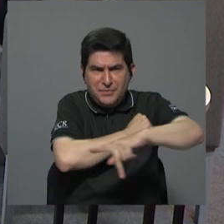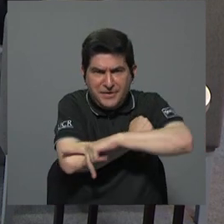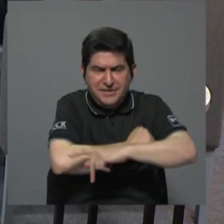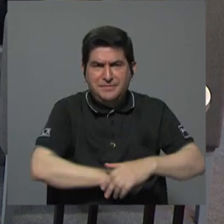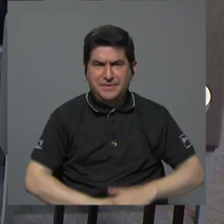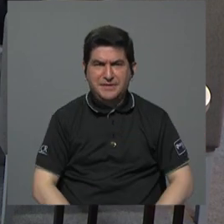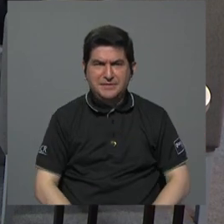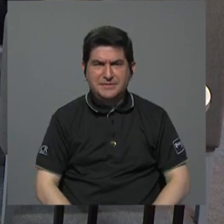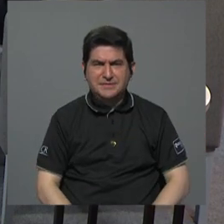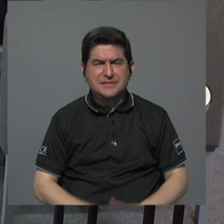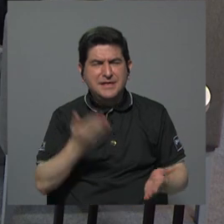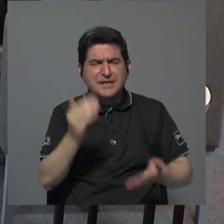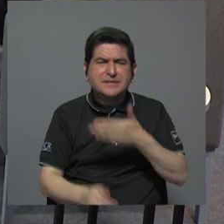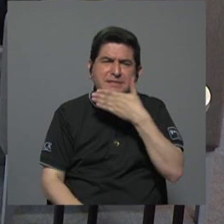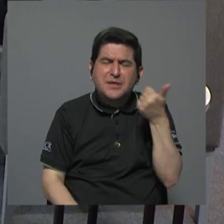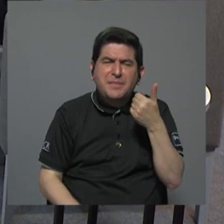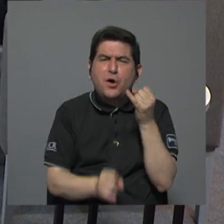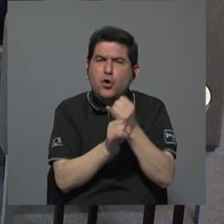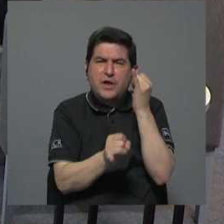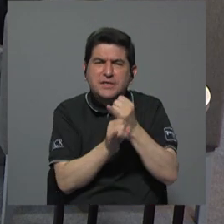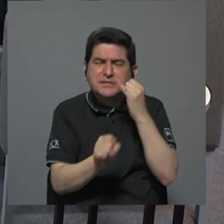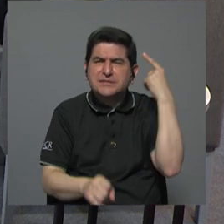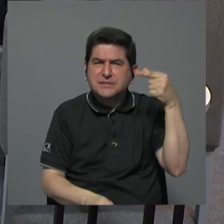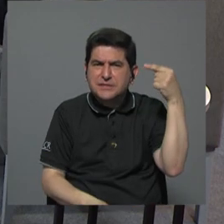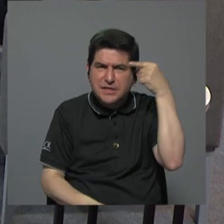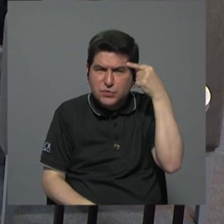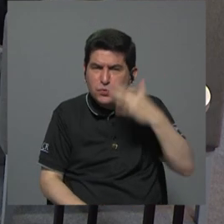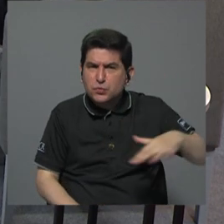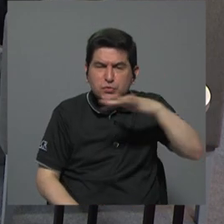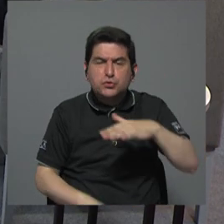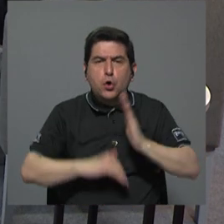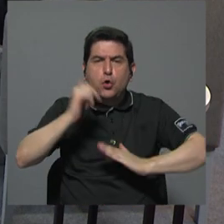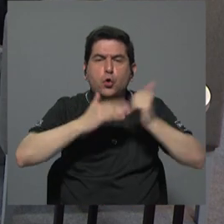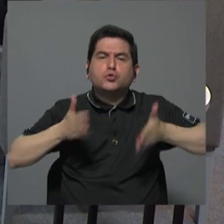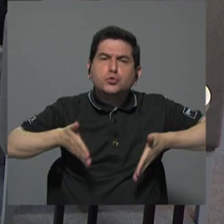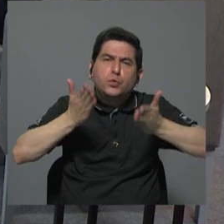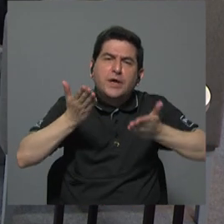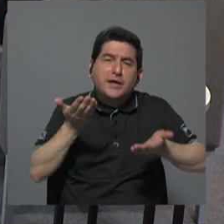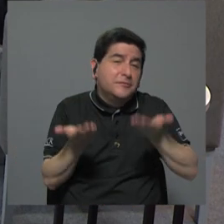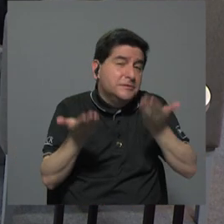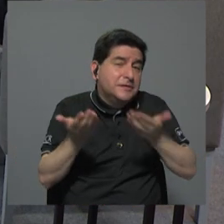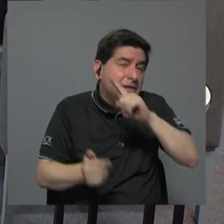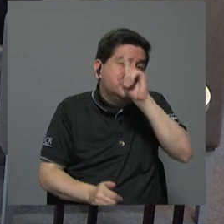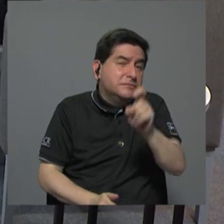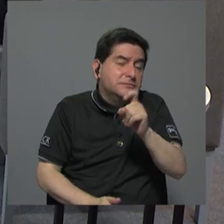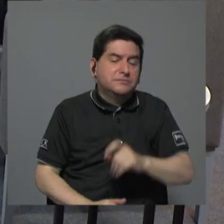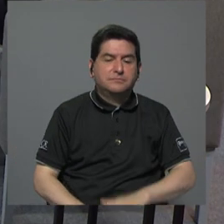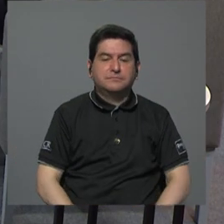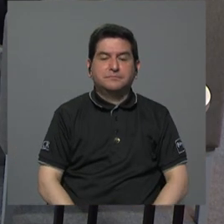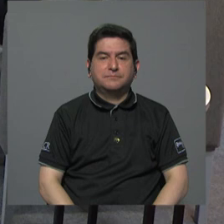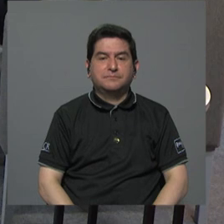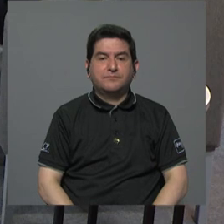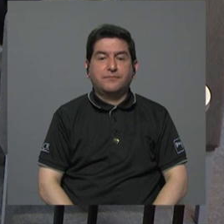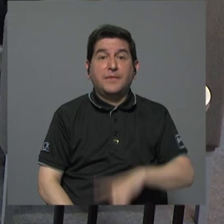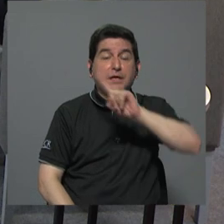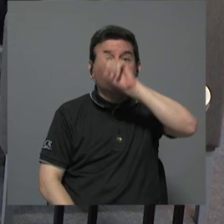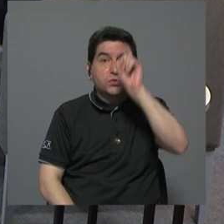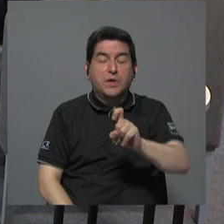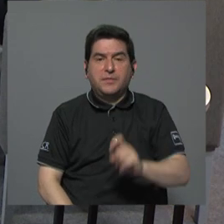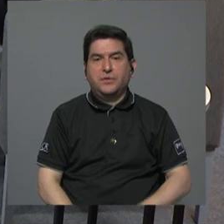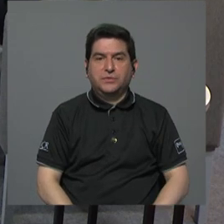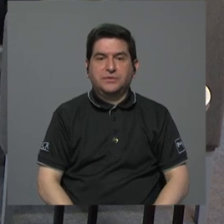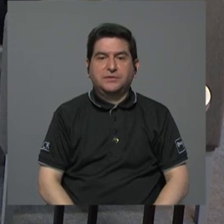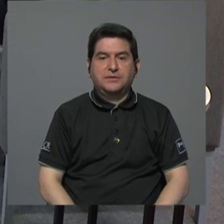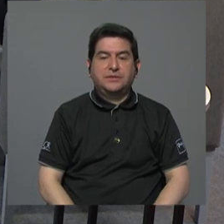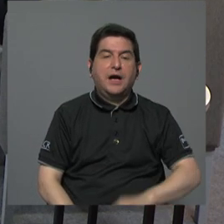¿no sería conveniente que sean las instituciones del Estado las que se encarguen de construir calles? bueno esta es una de las preguntas voy a irme